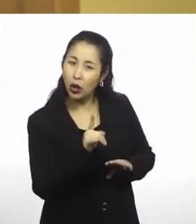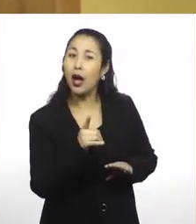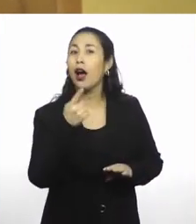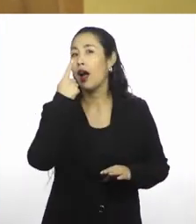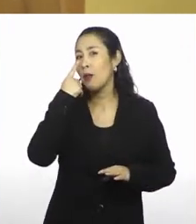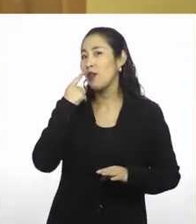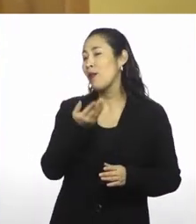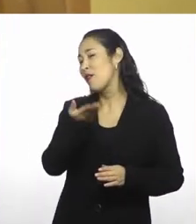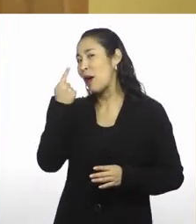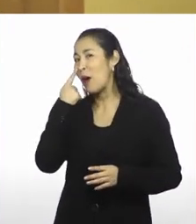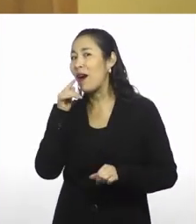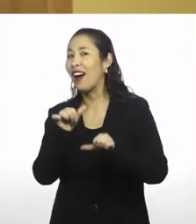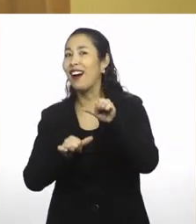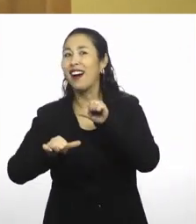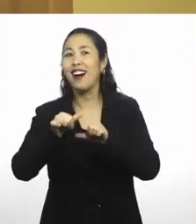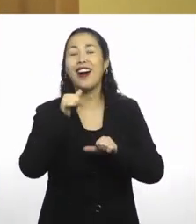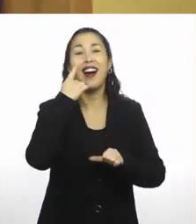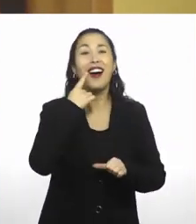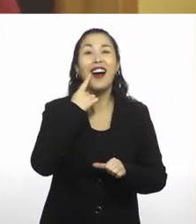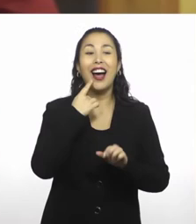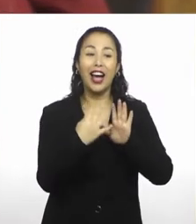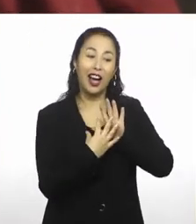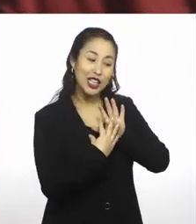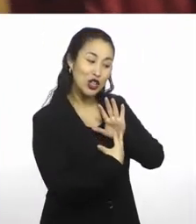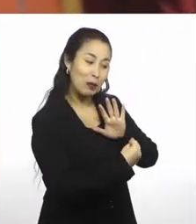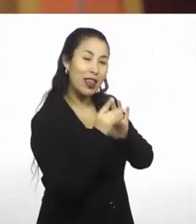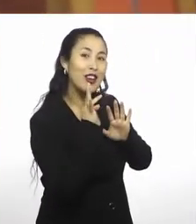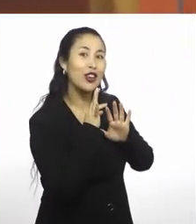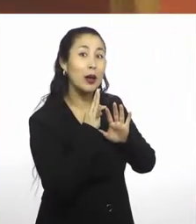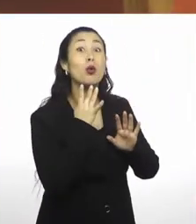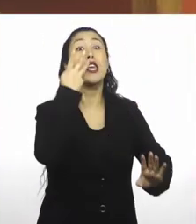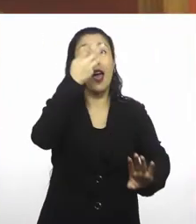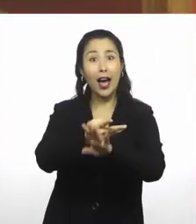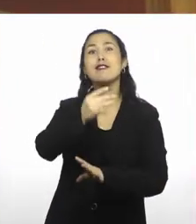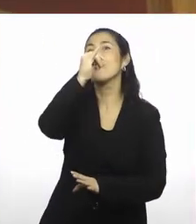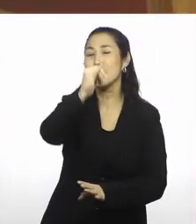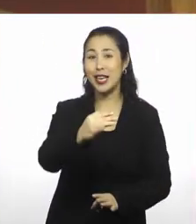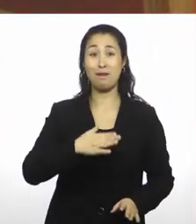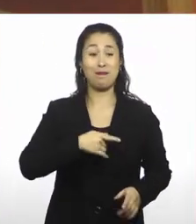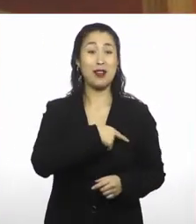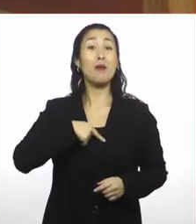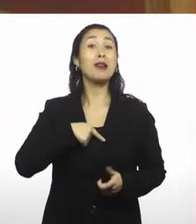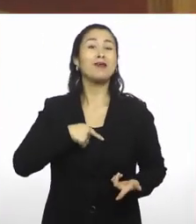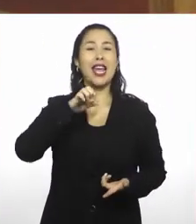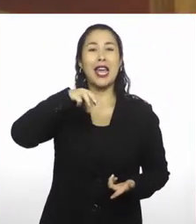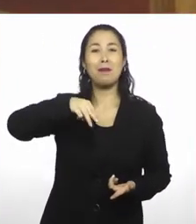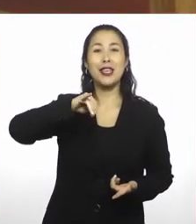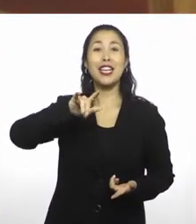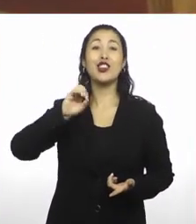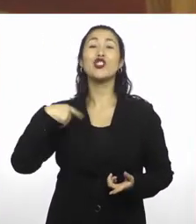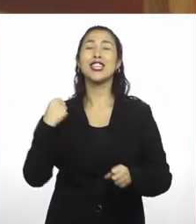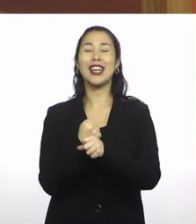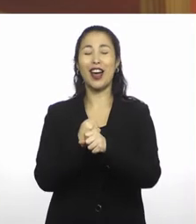acompañen a experimentar sobre sombras y colores, porque sí existen. Mi nombre es Emilio Lavó, soy facilitador del